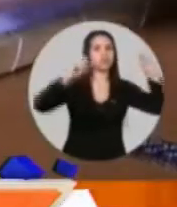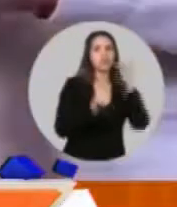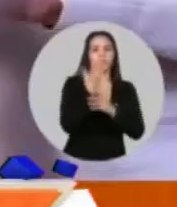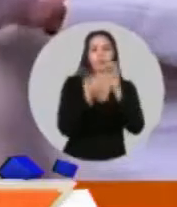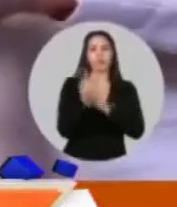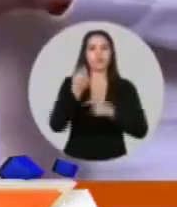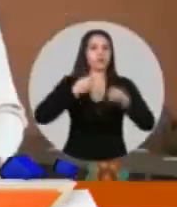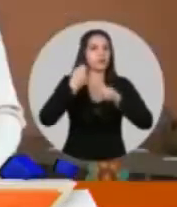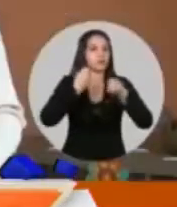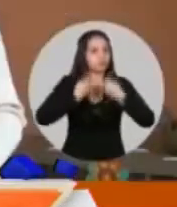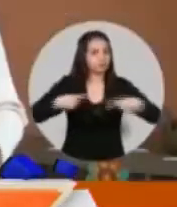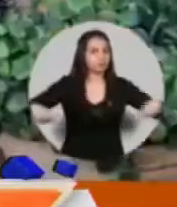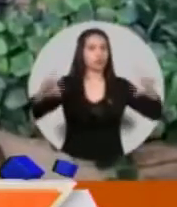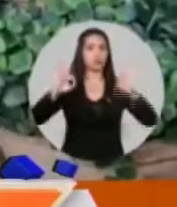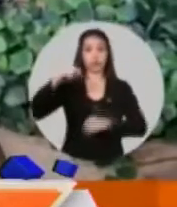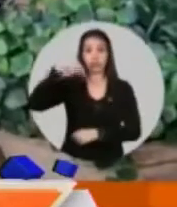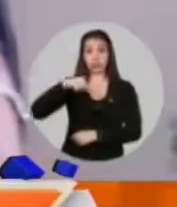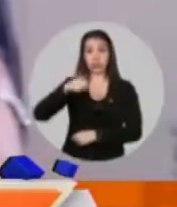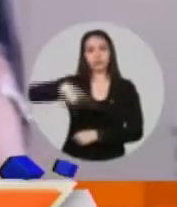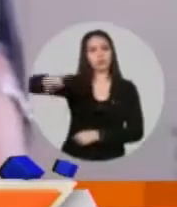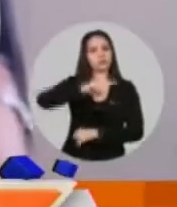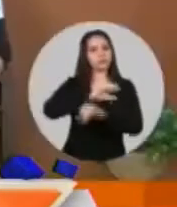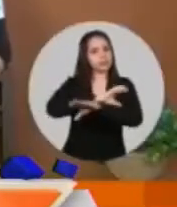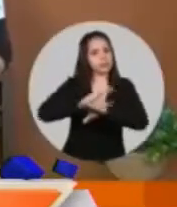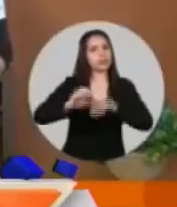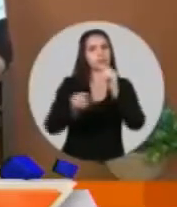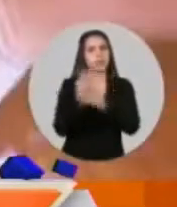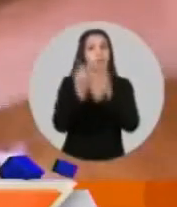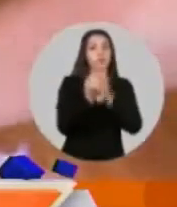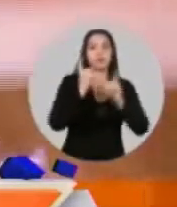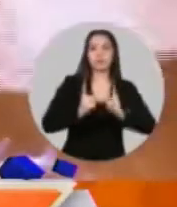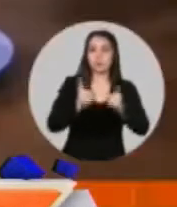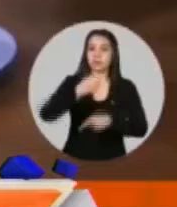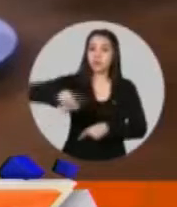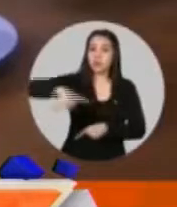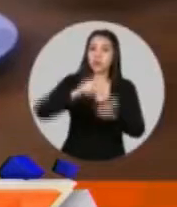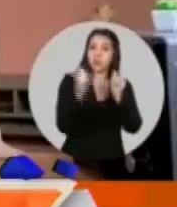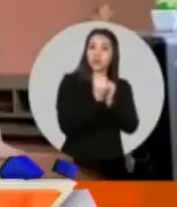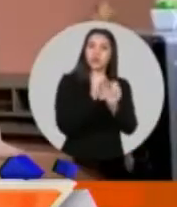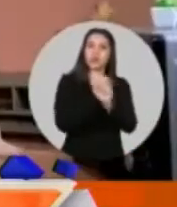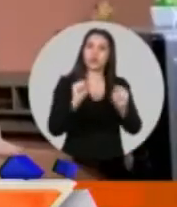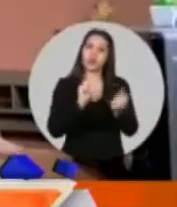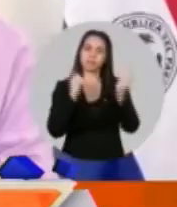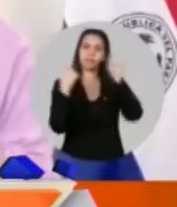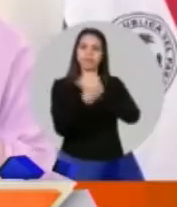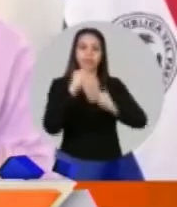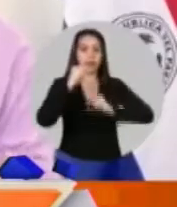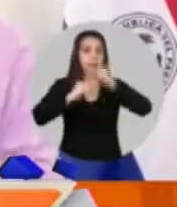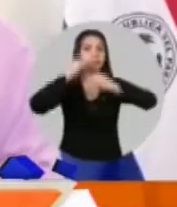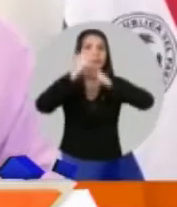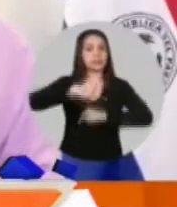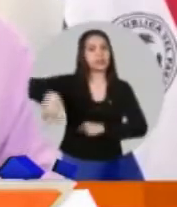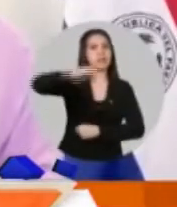puede llegar a ser interesante. O es porquería o... Pero es una porquería. Pero saltaron lo que dije, en el medio les puse, pero